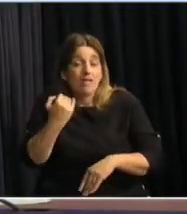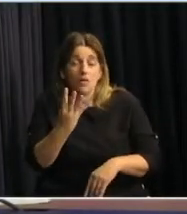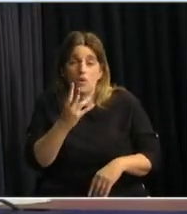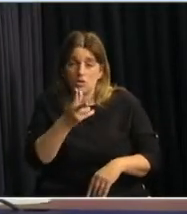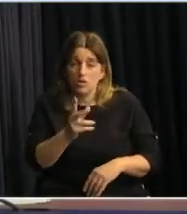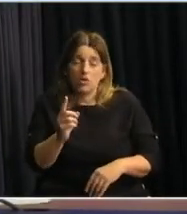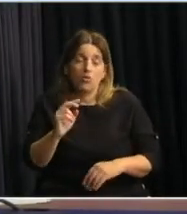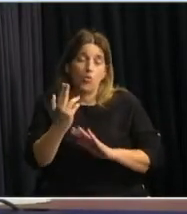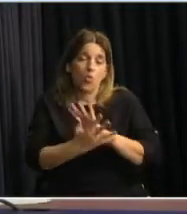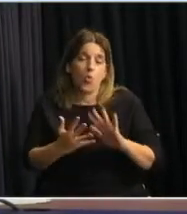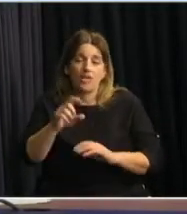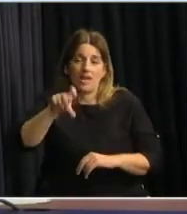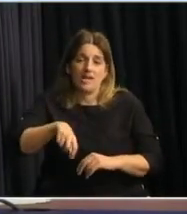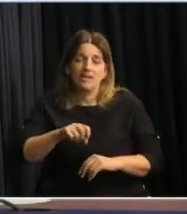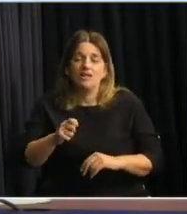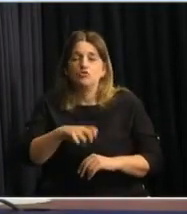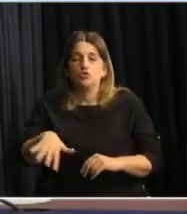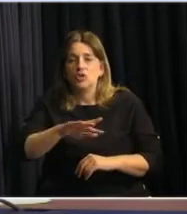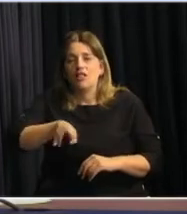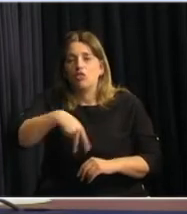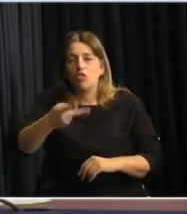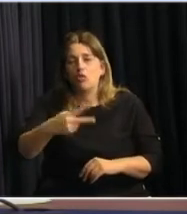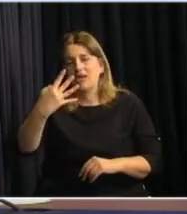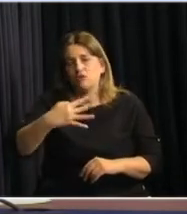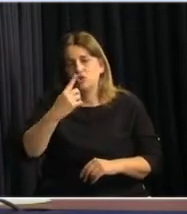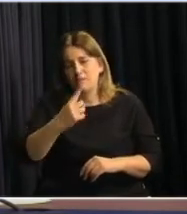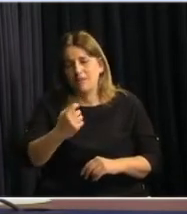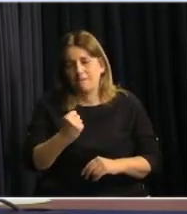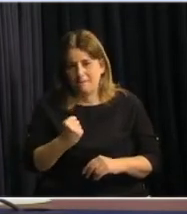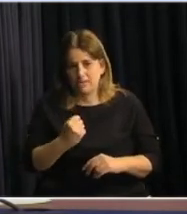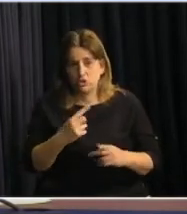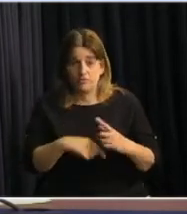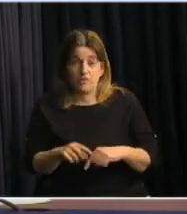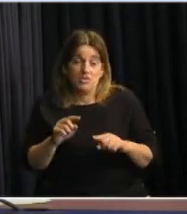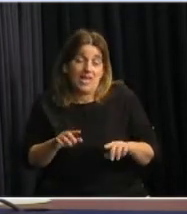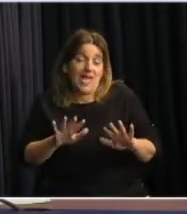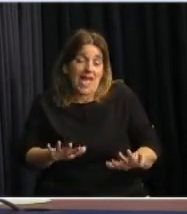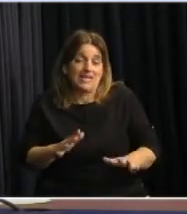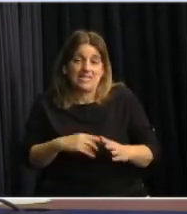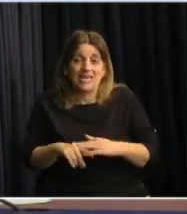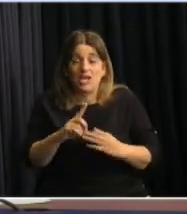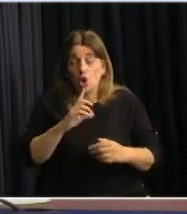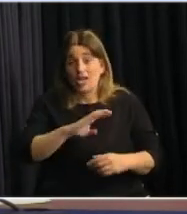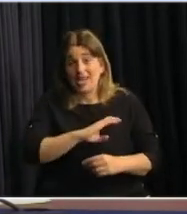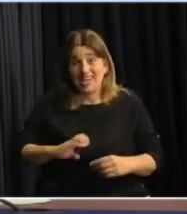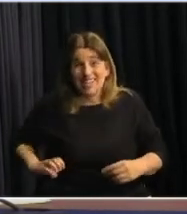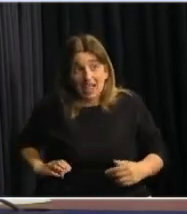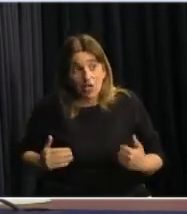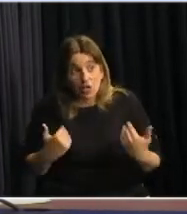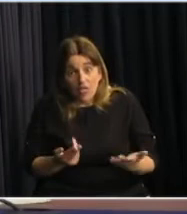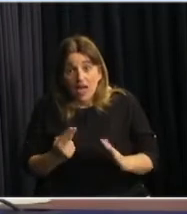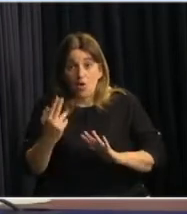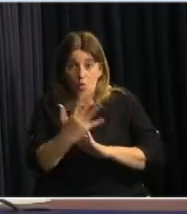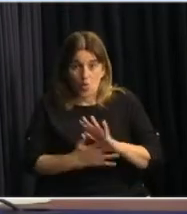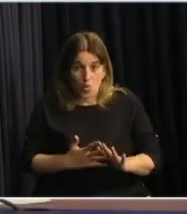tarjeta uruguay social de monto doble serían los 14.000 pesos. Así que eso es lo que el Estado uruguayo de acuerdo